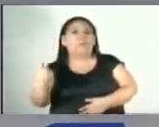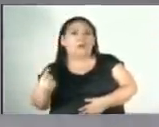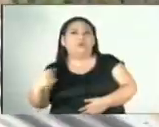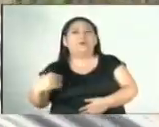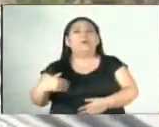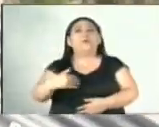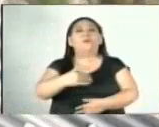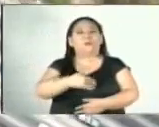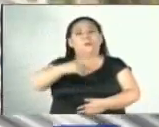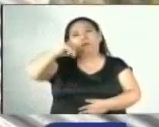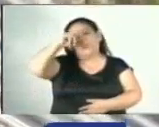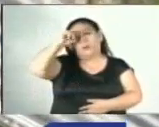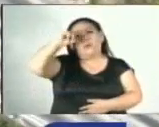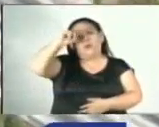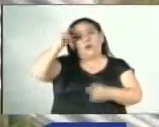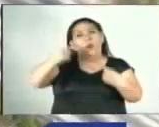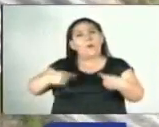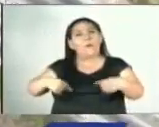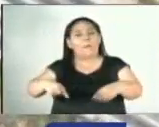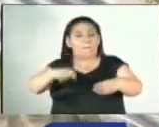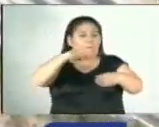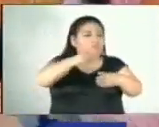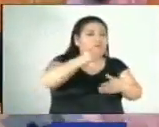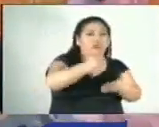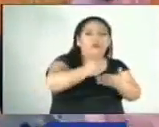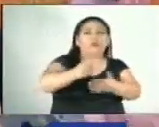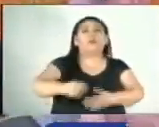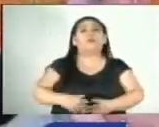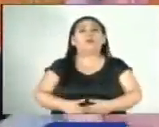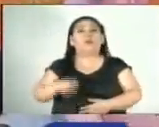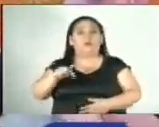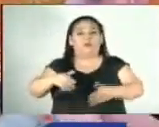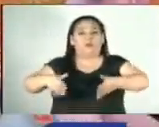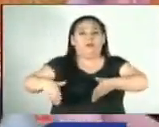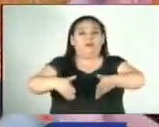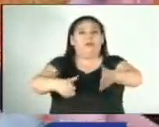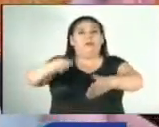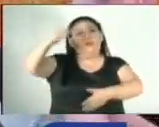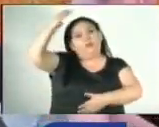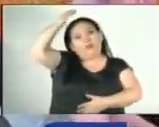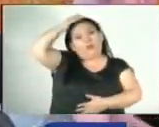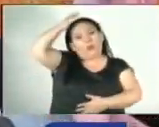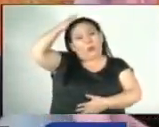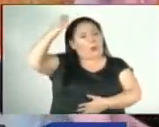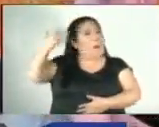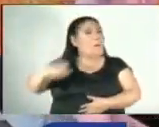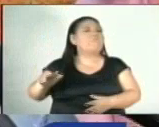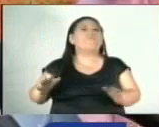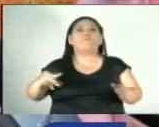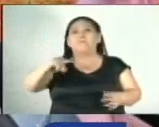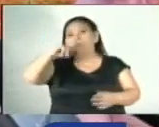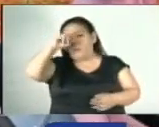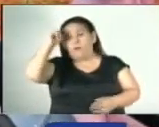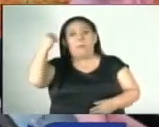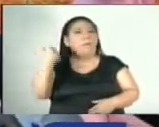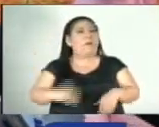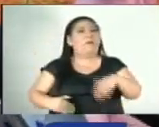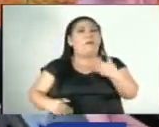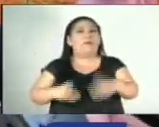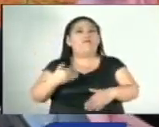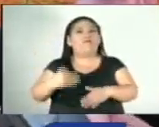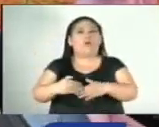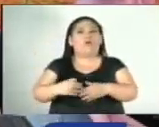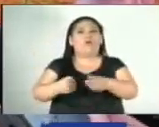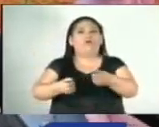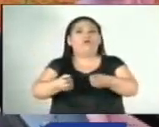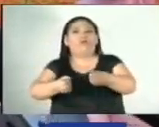continúa con las obras de terracería en el terreno. En el caso de la carretera de los chorros, pues estamos avanzando ahorita en las obras de terracería.